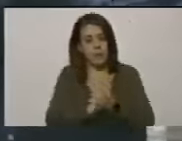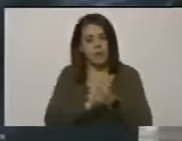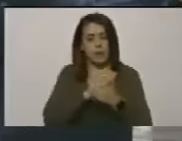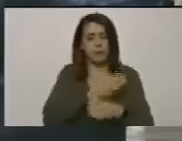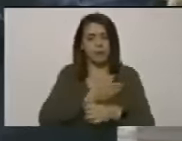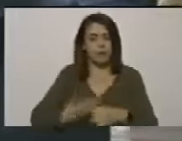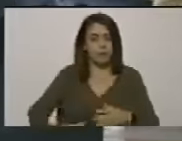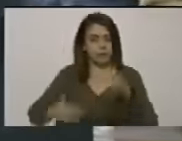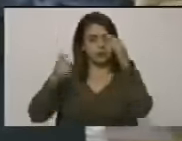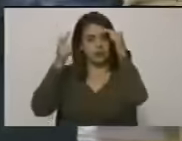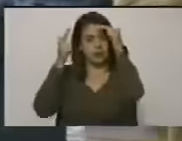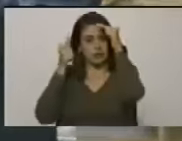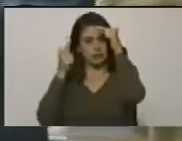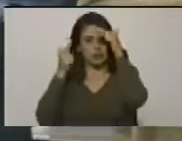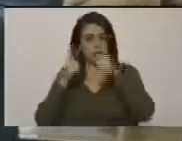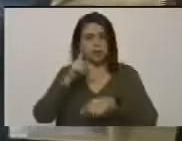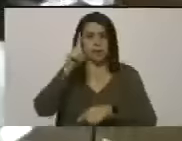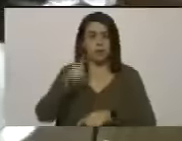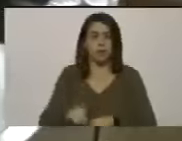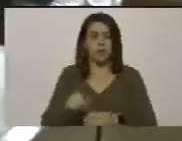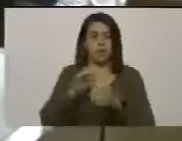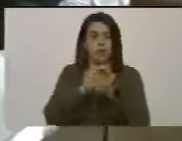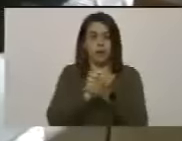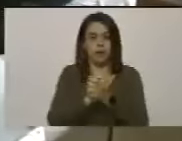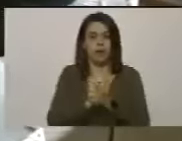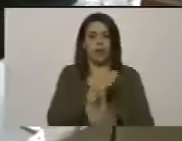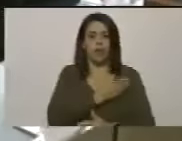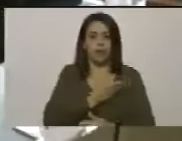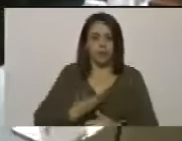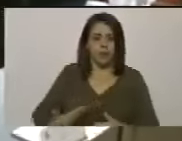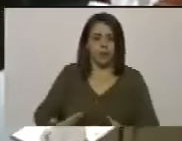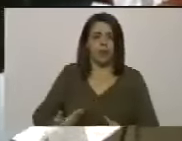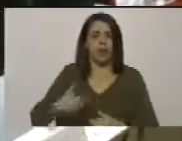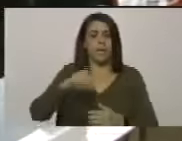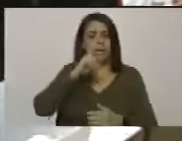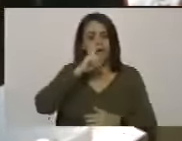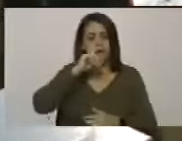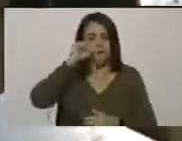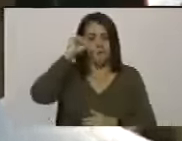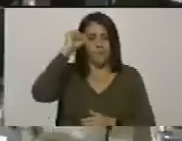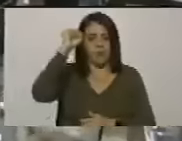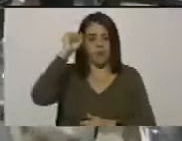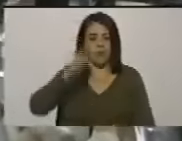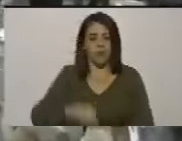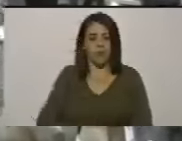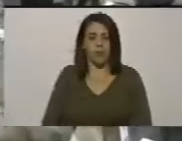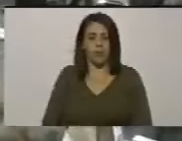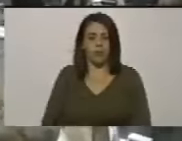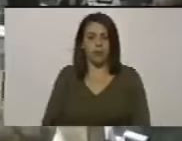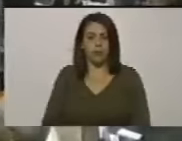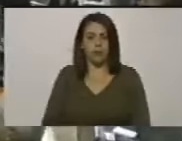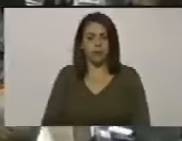presidente Hugo Chávez y con el compañero presidente Nicolás Maduro Moro